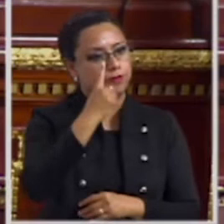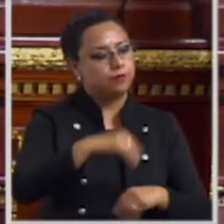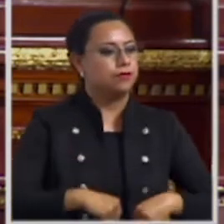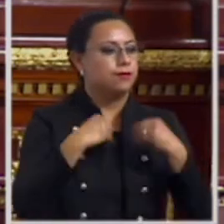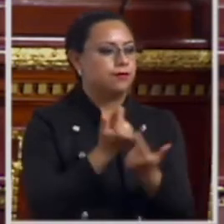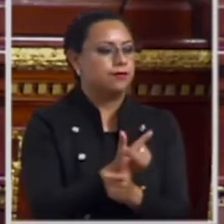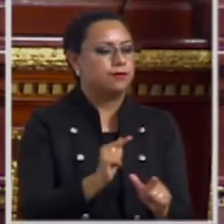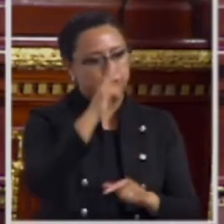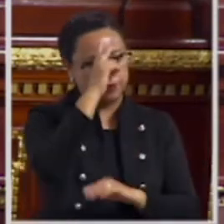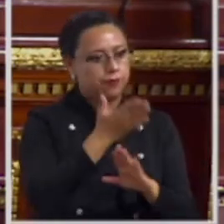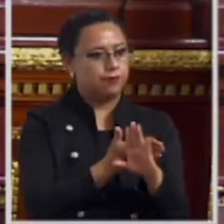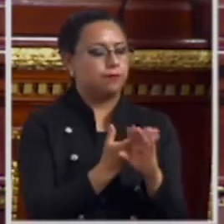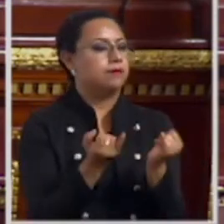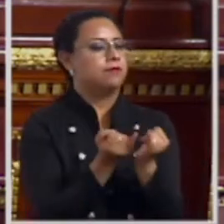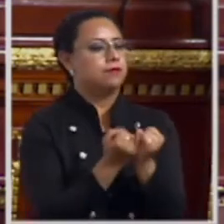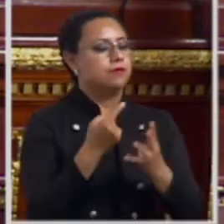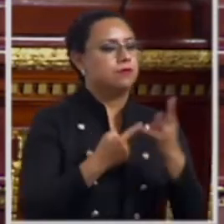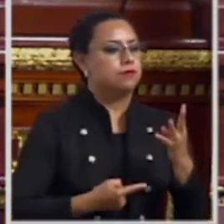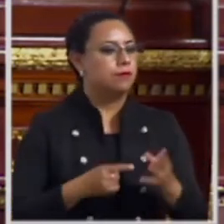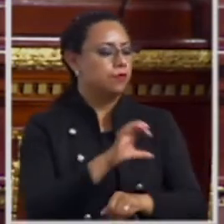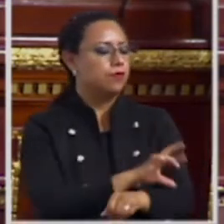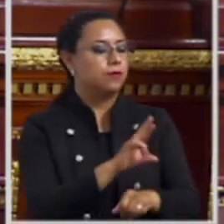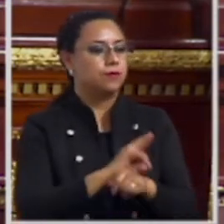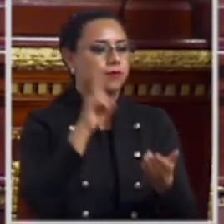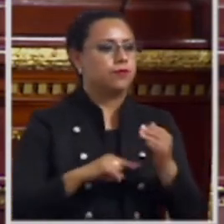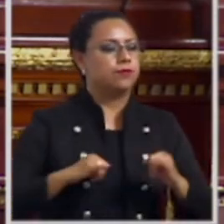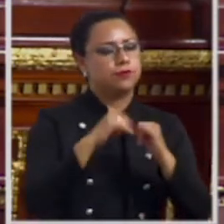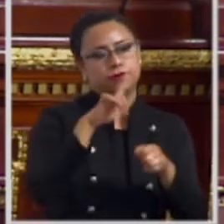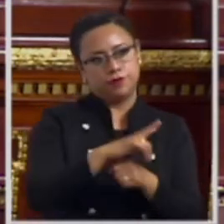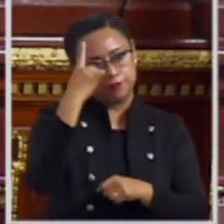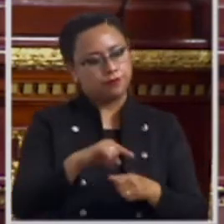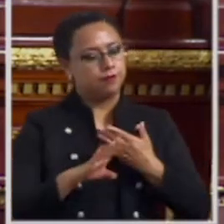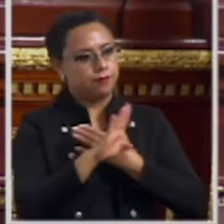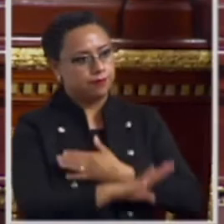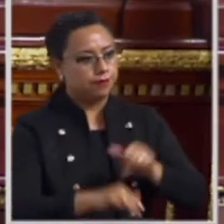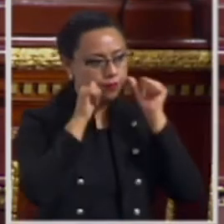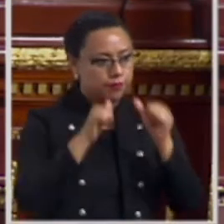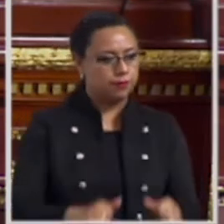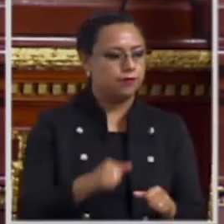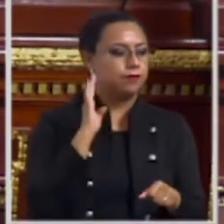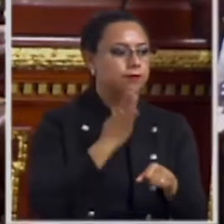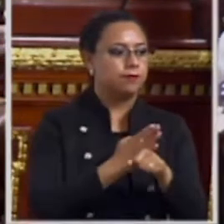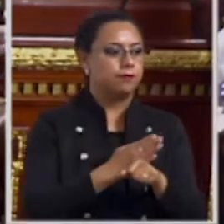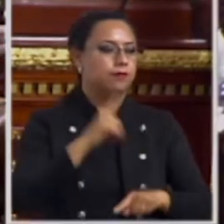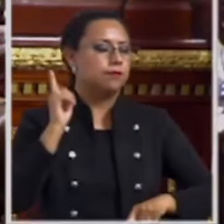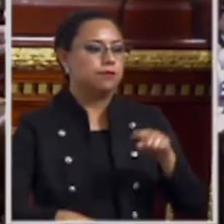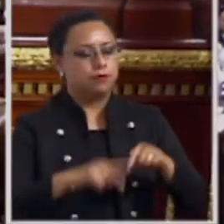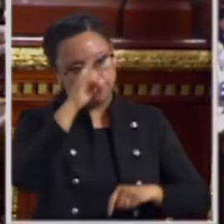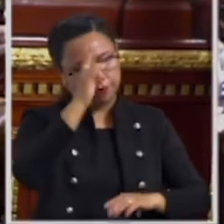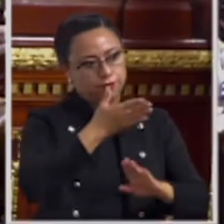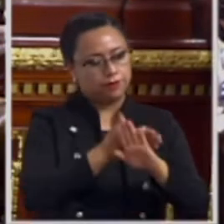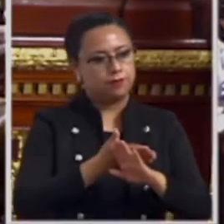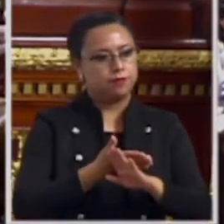violencia, así como establecer la coordinación interinstitucional para prevenir, atender, sancionar y erradicar la violencia contra las mujeres,